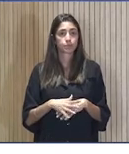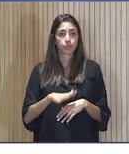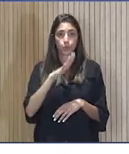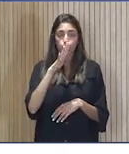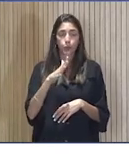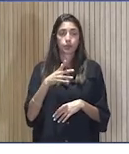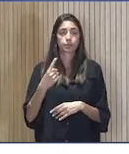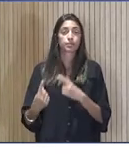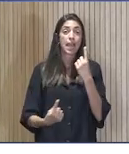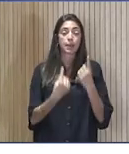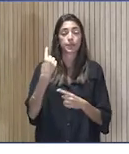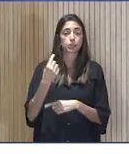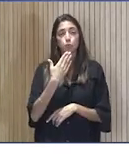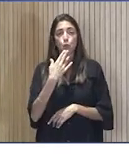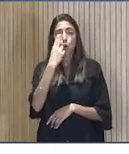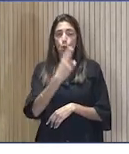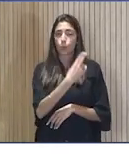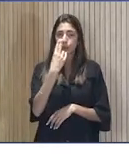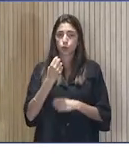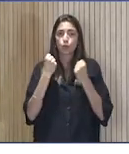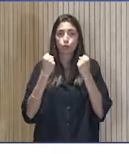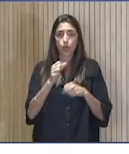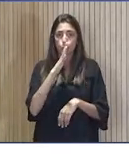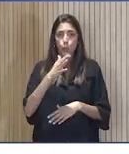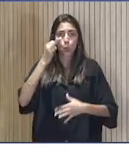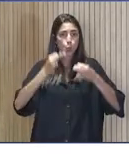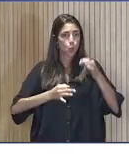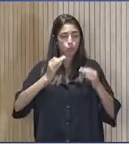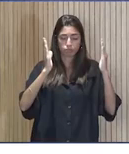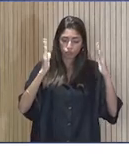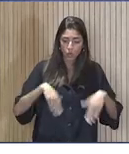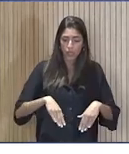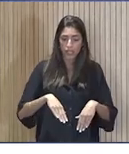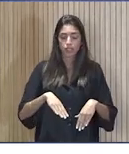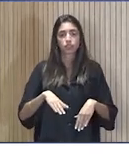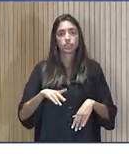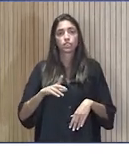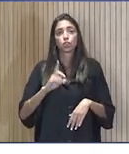jurador es un compromiso tremendo. ¿Por qué es tan injusto dárselo a dos?